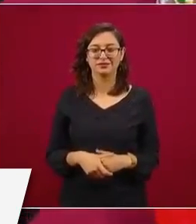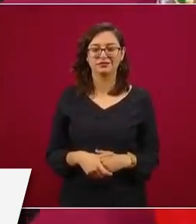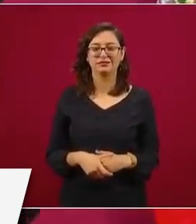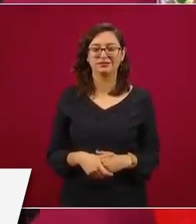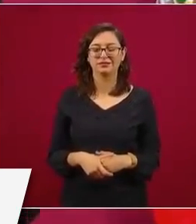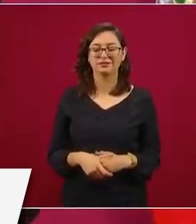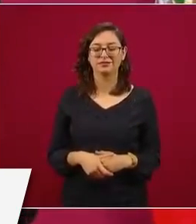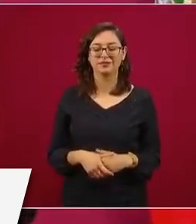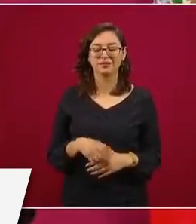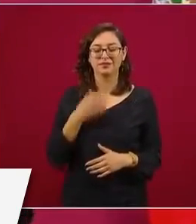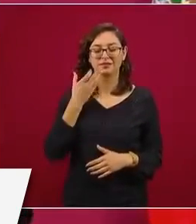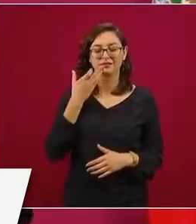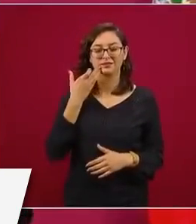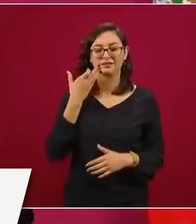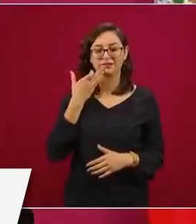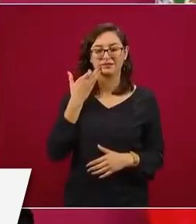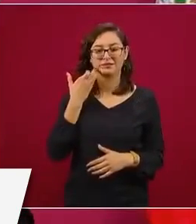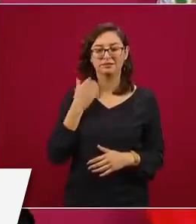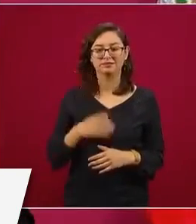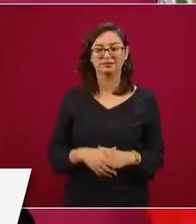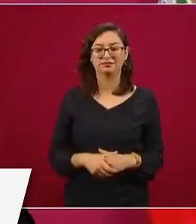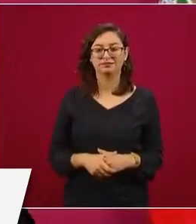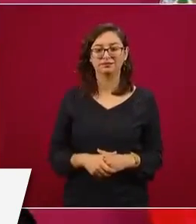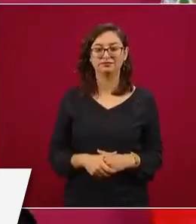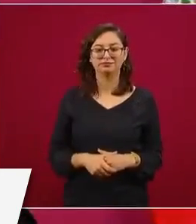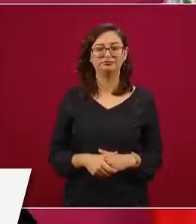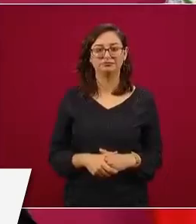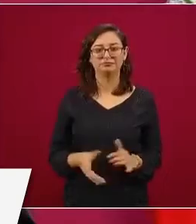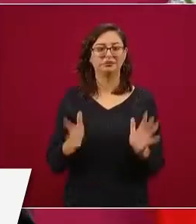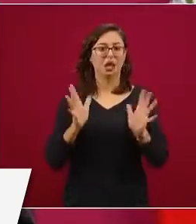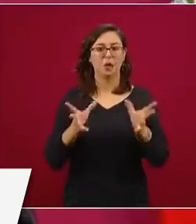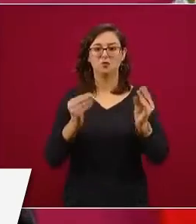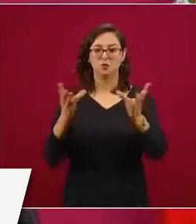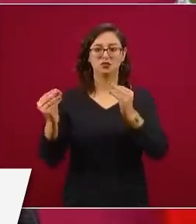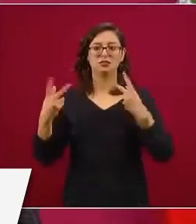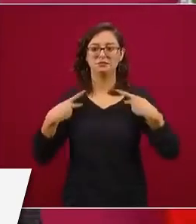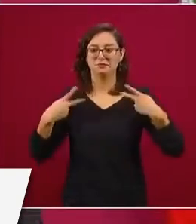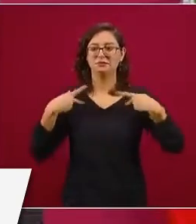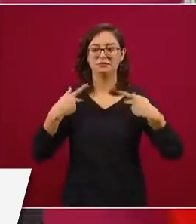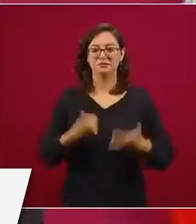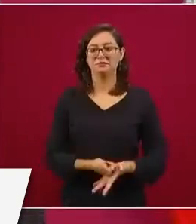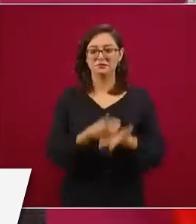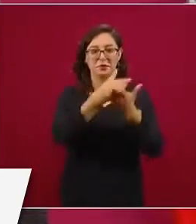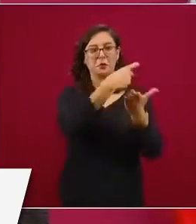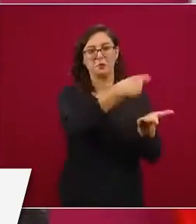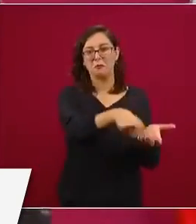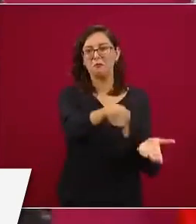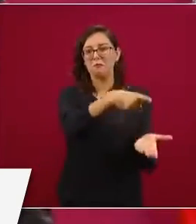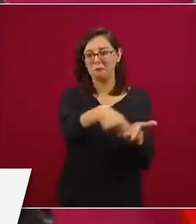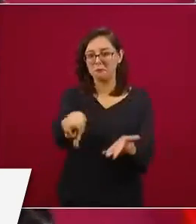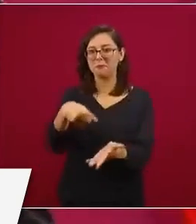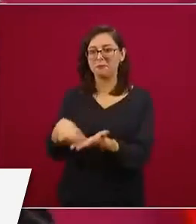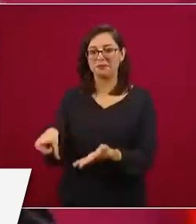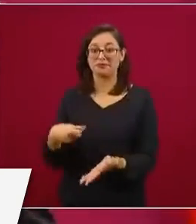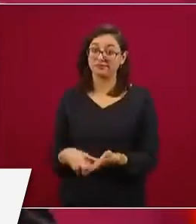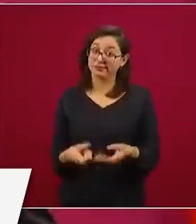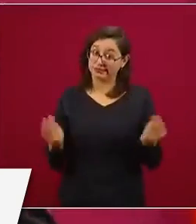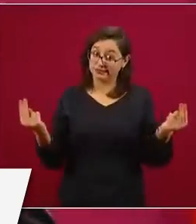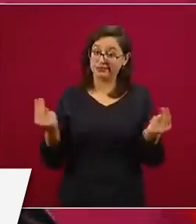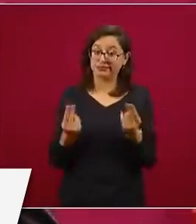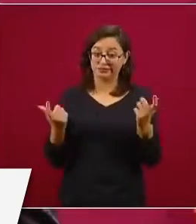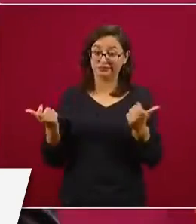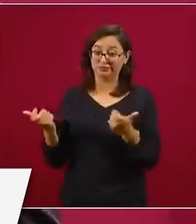cachitos, y ya muchos están ayudando, comprando, porque tenemos que vender